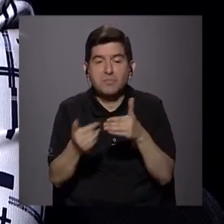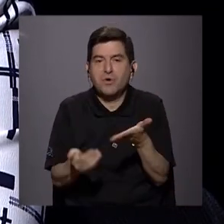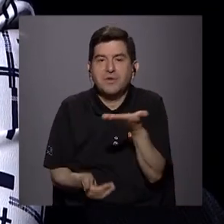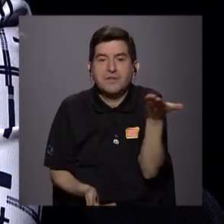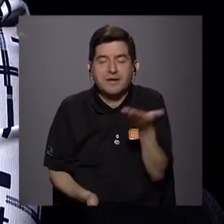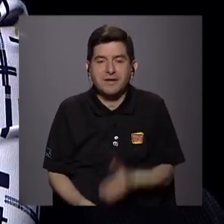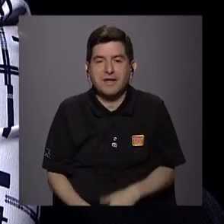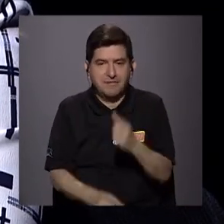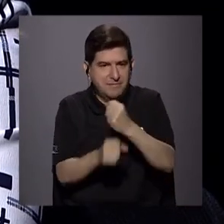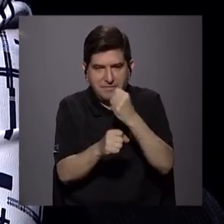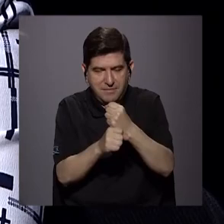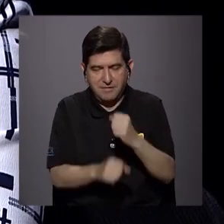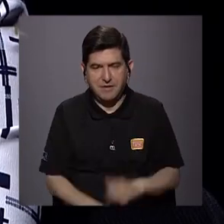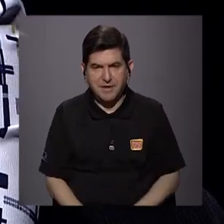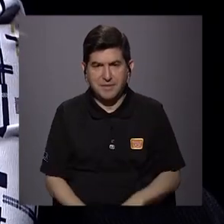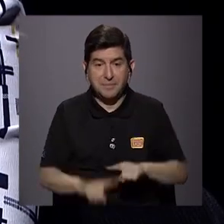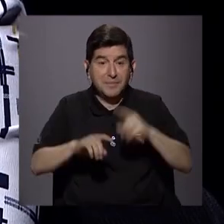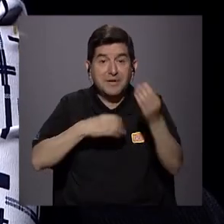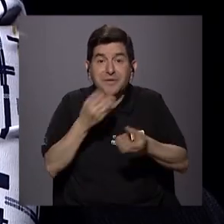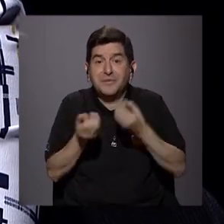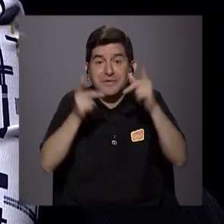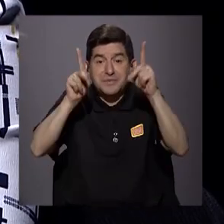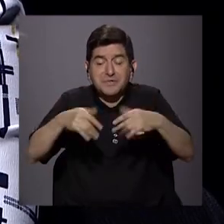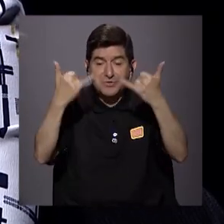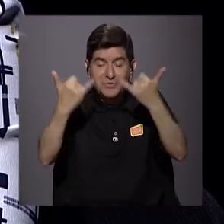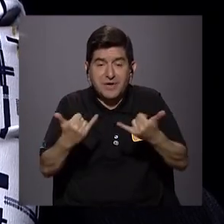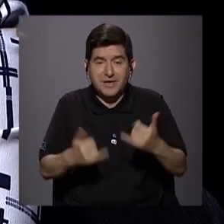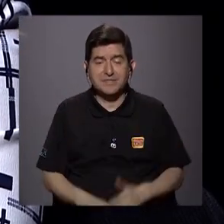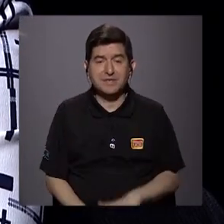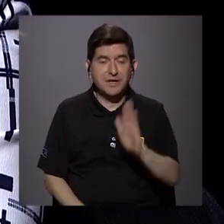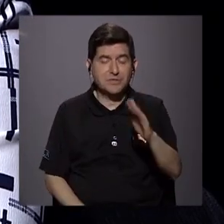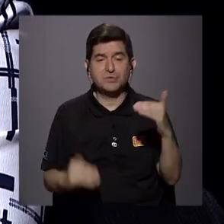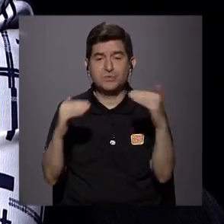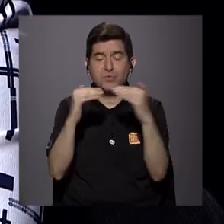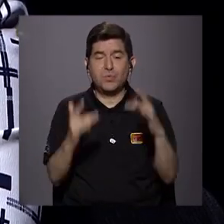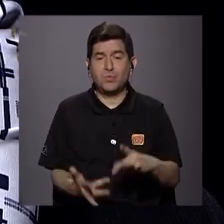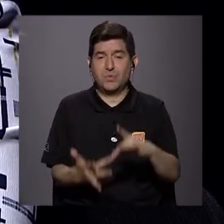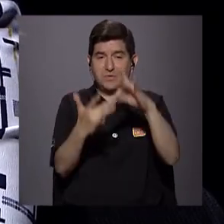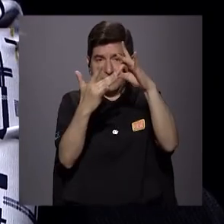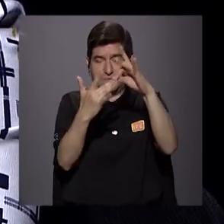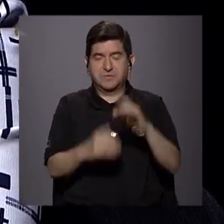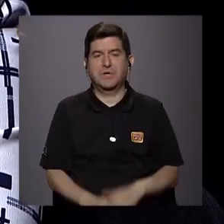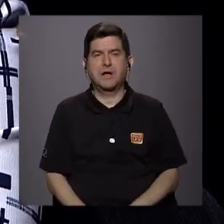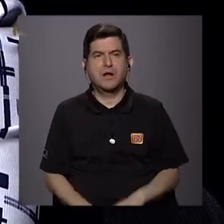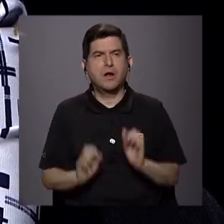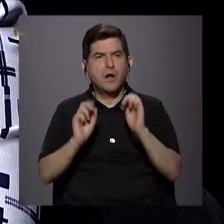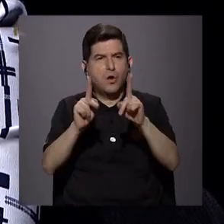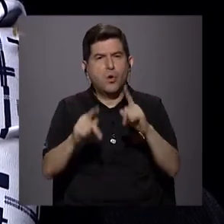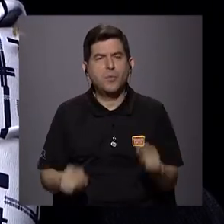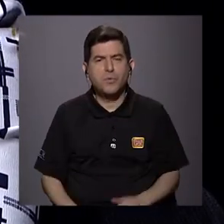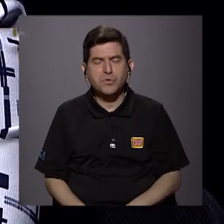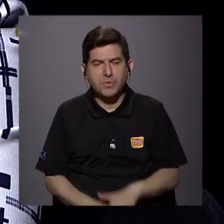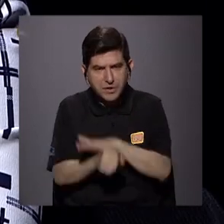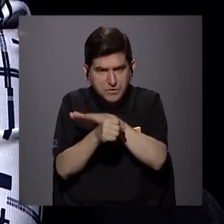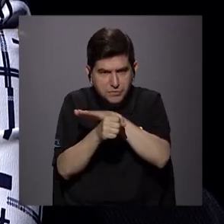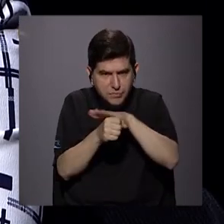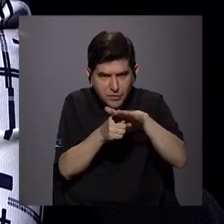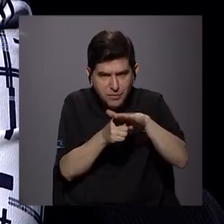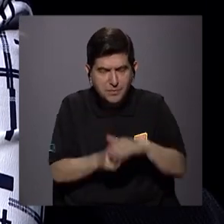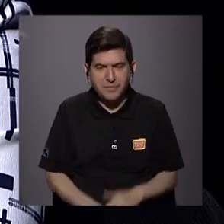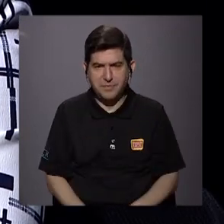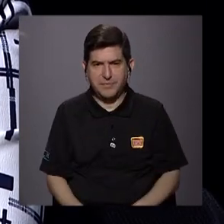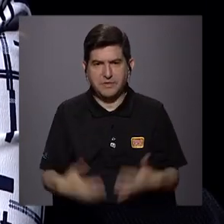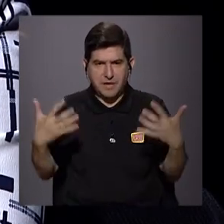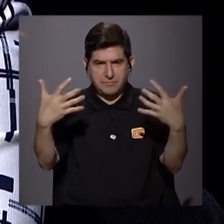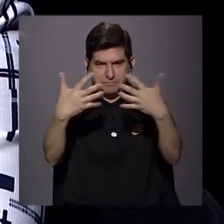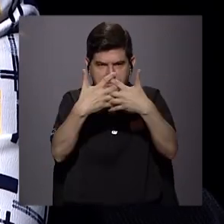complicado, ¿verdad? Porque ¿qué hacemos? Ya las personas tienen ese nivel de especialización. Yo creo que una oportunidad es complementar, ¿verdad? Muchas